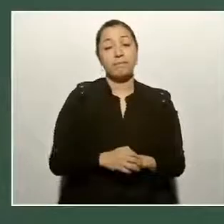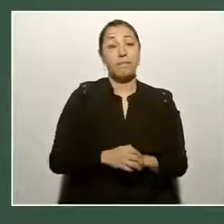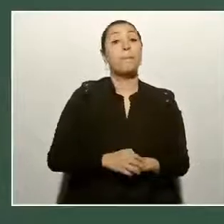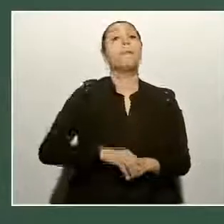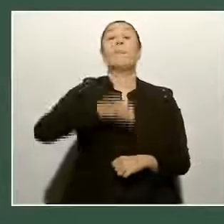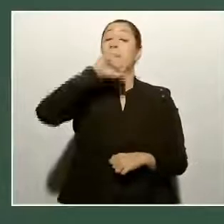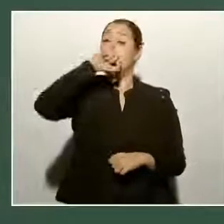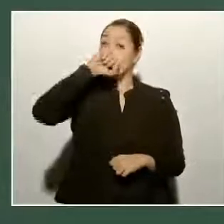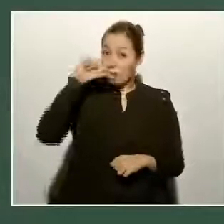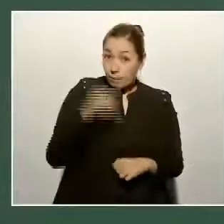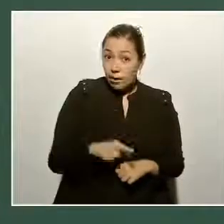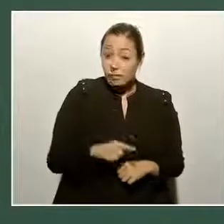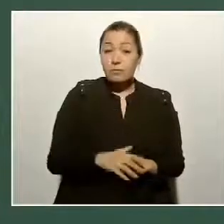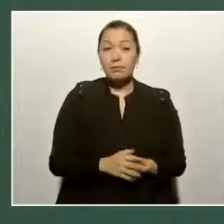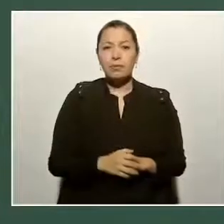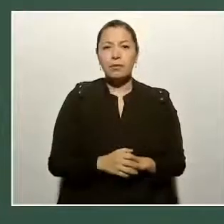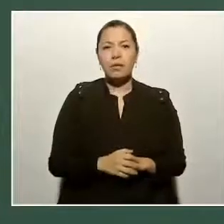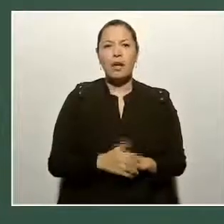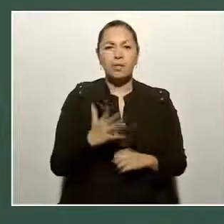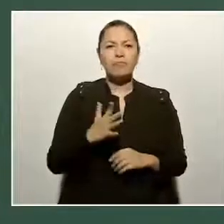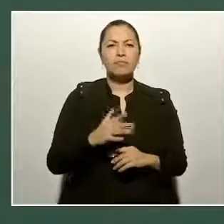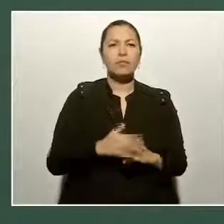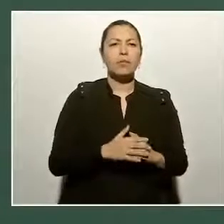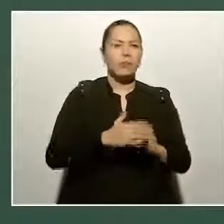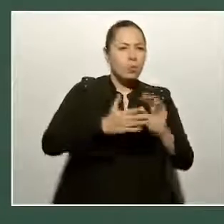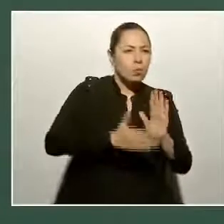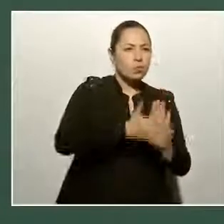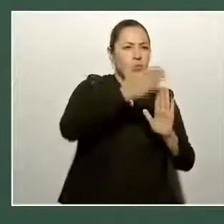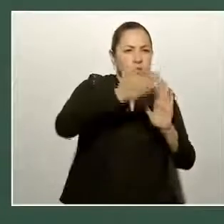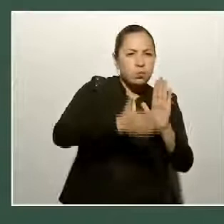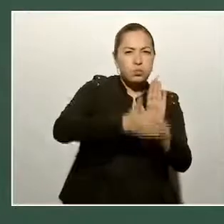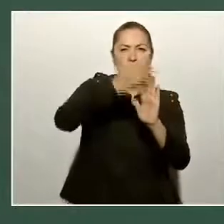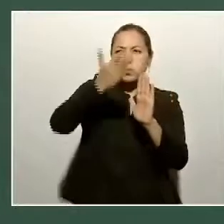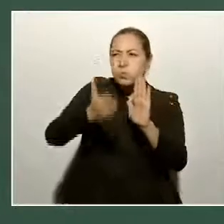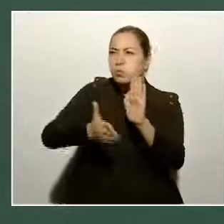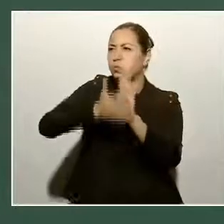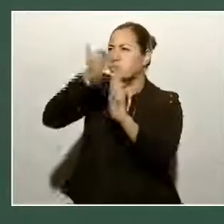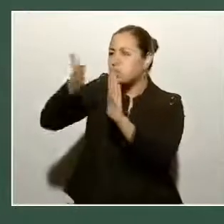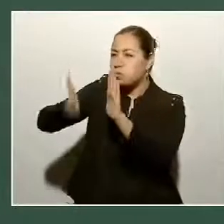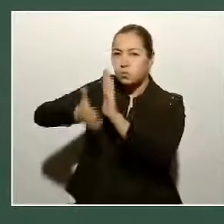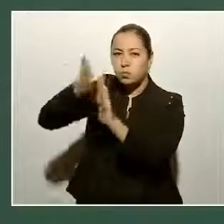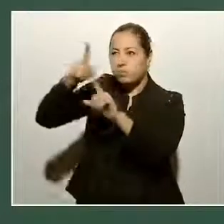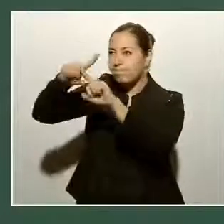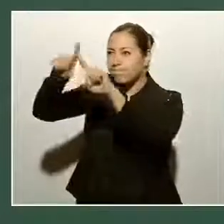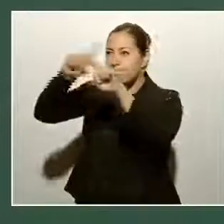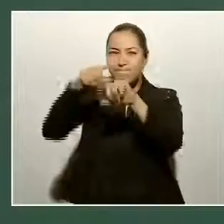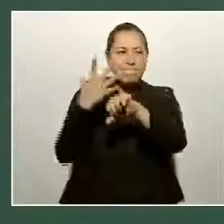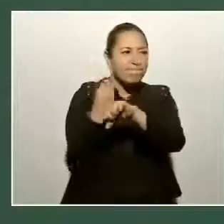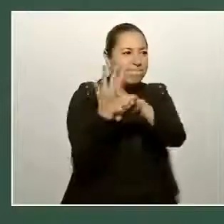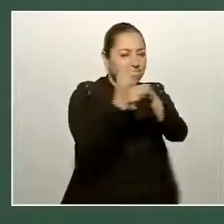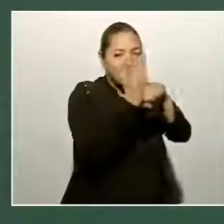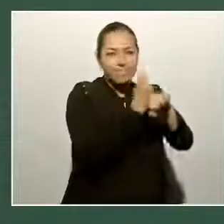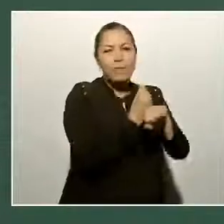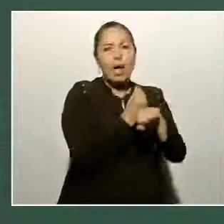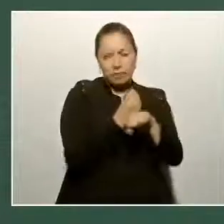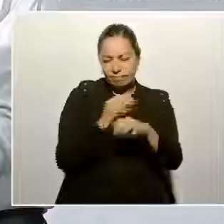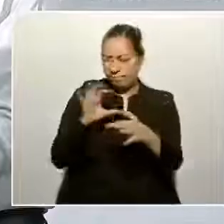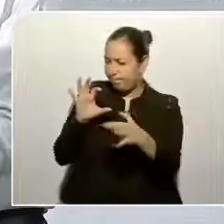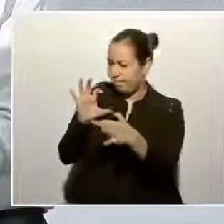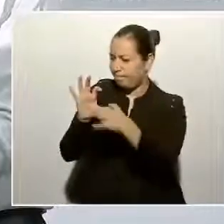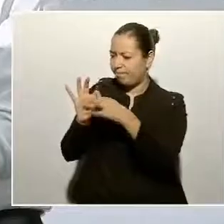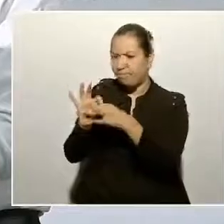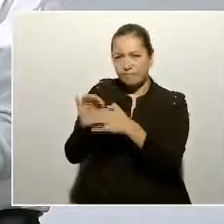haciendo obras de infraestructura en coordinación con el gobierno del Estado.